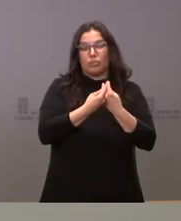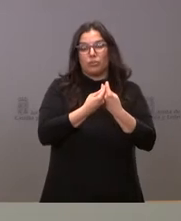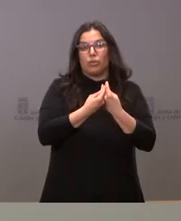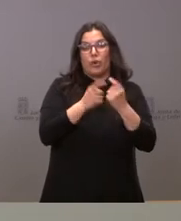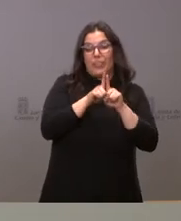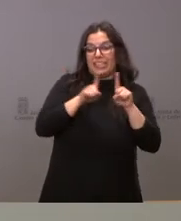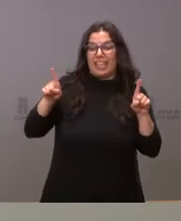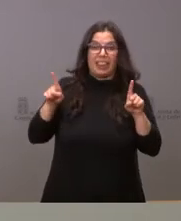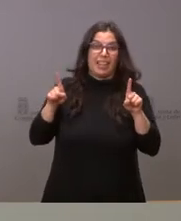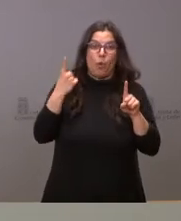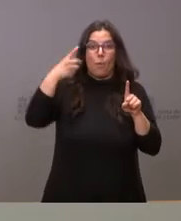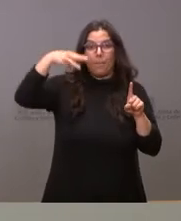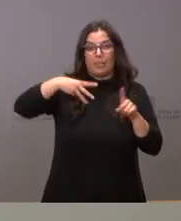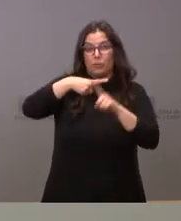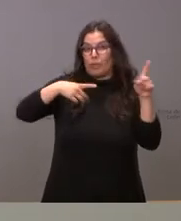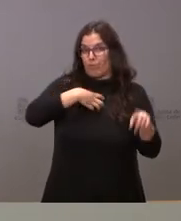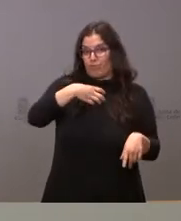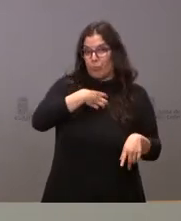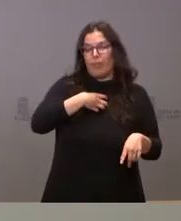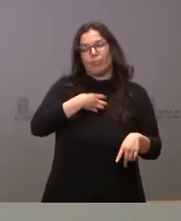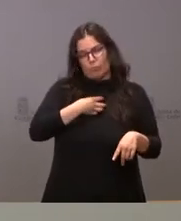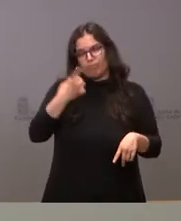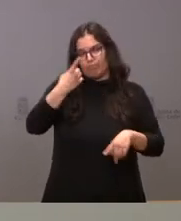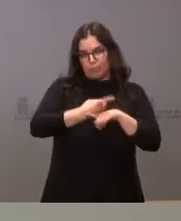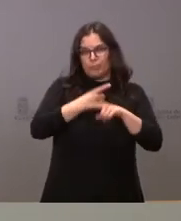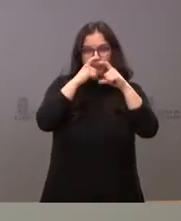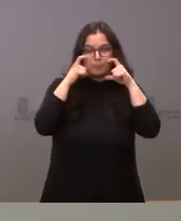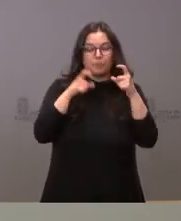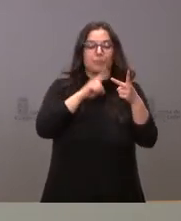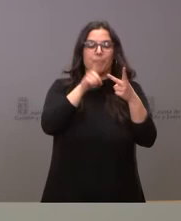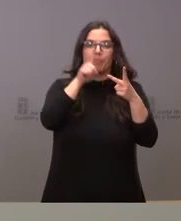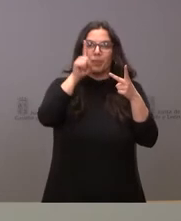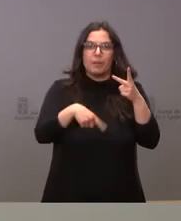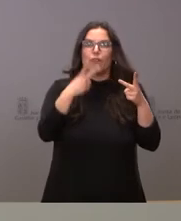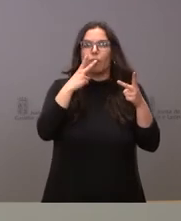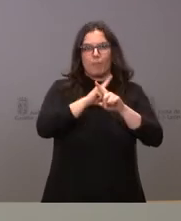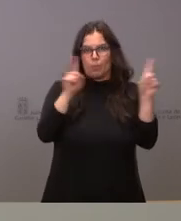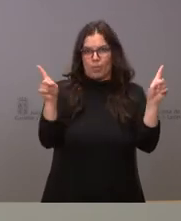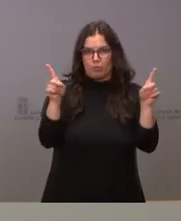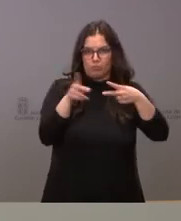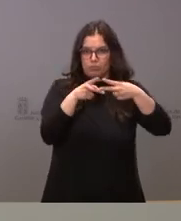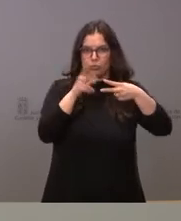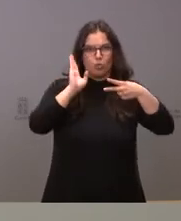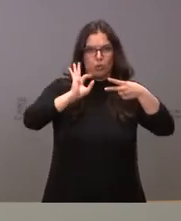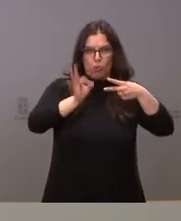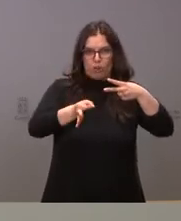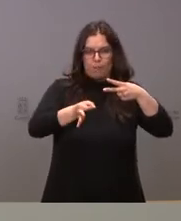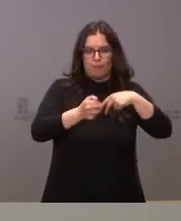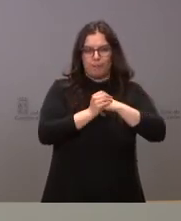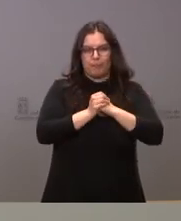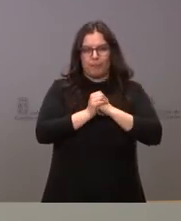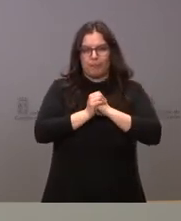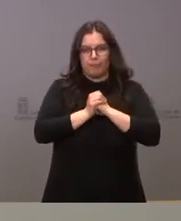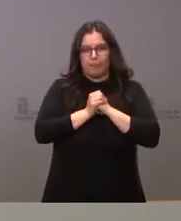garantizar el metro y medio de distancia mínima necesaria, y, asimismo, la prohibición de fumar. Y ambas